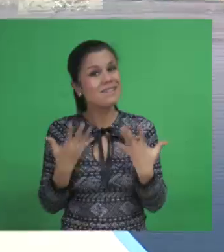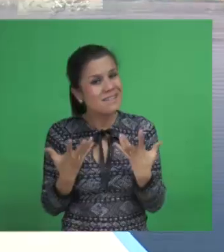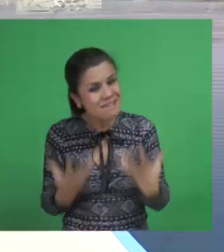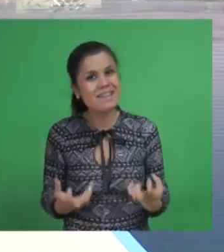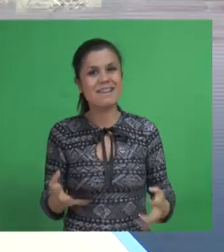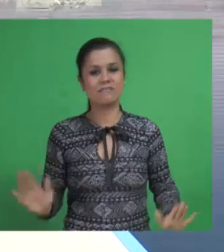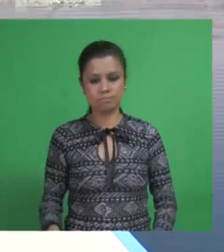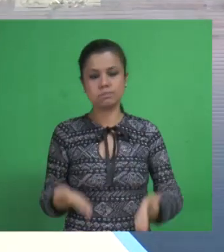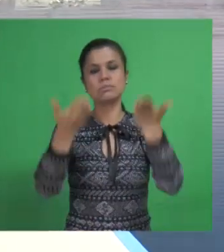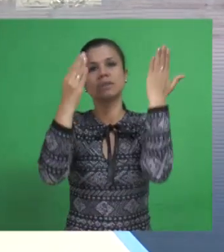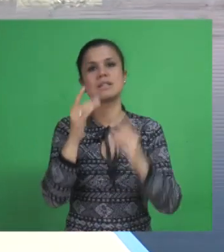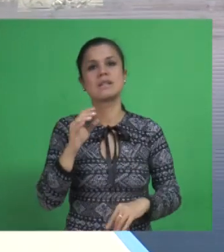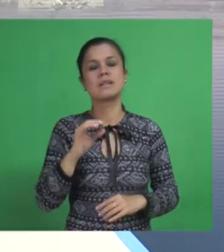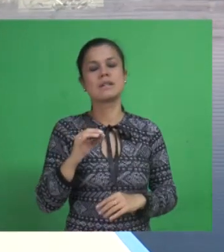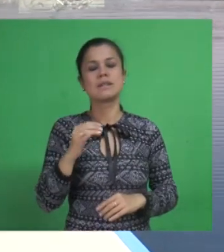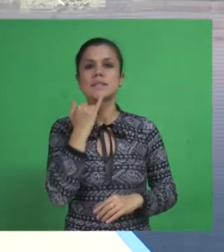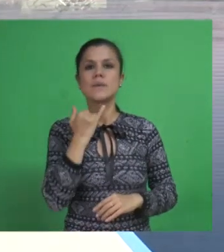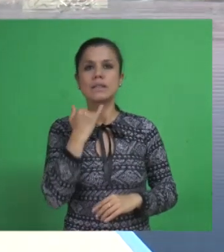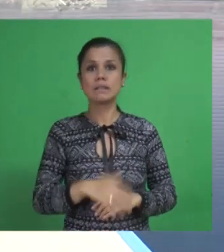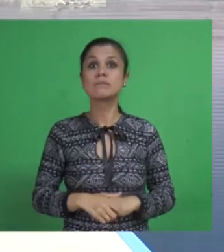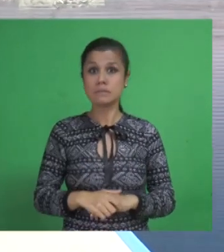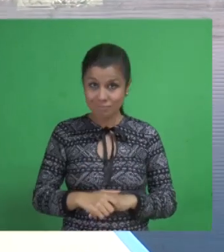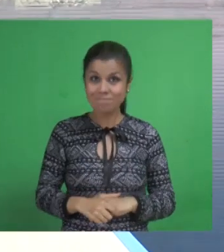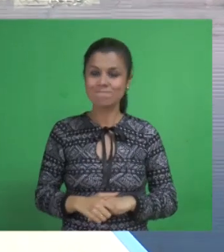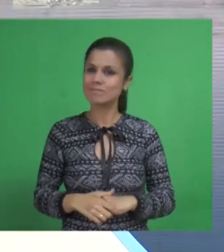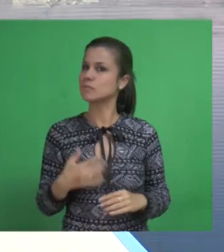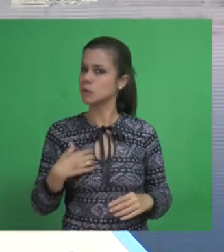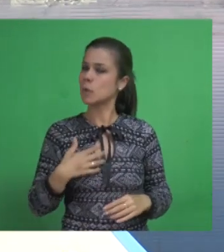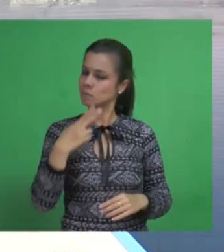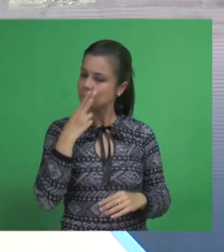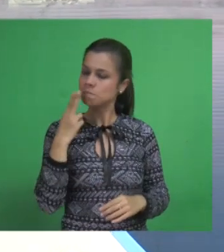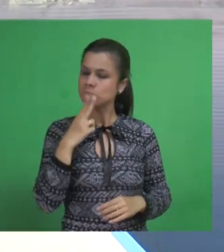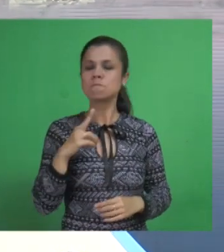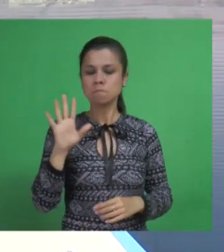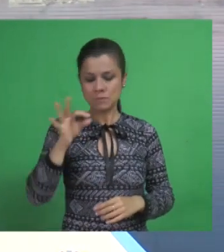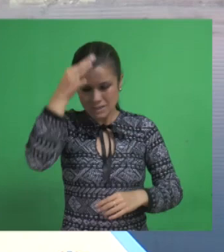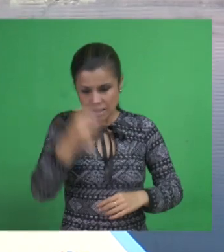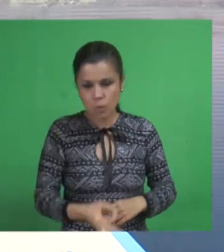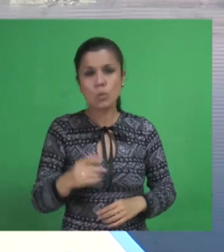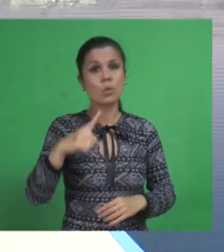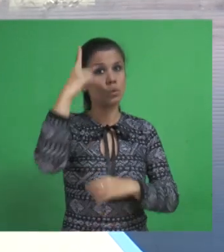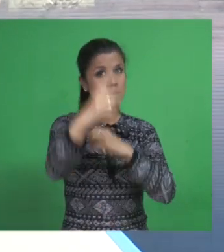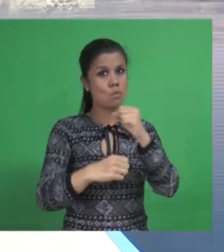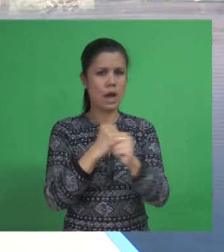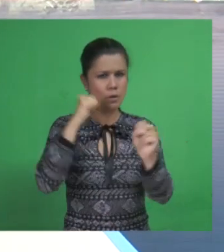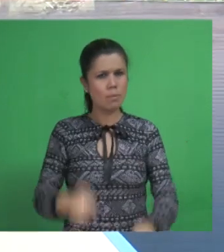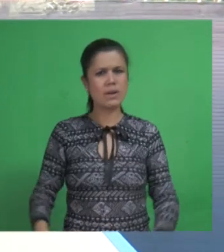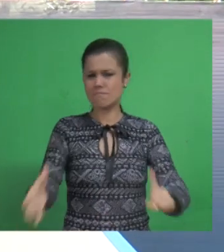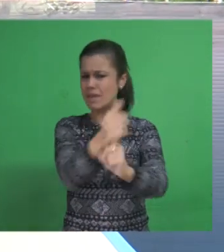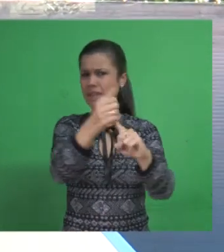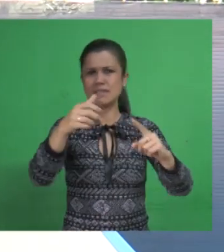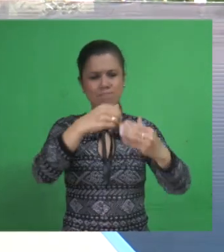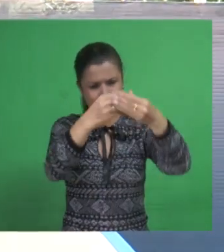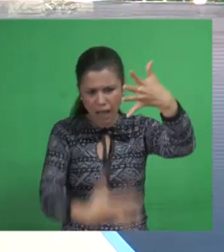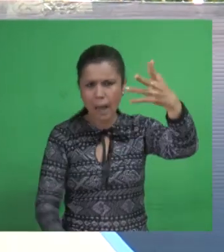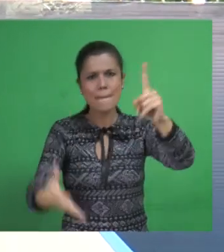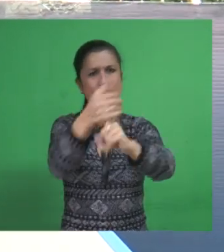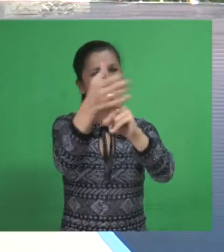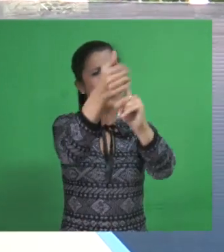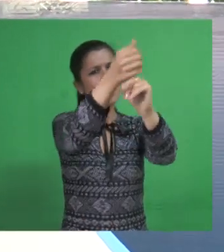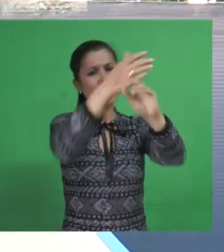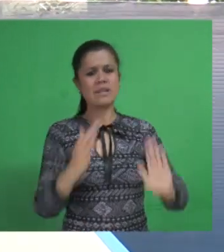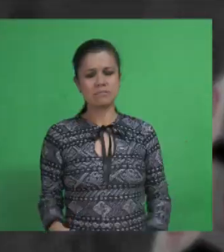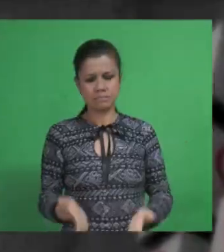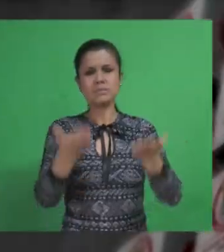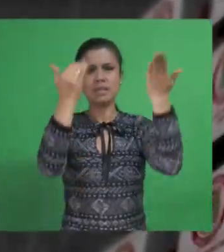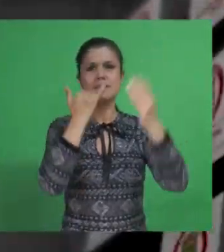van muy bien. Pero estamos muy seguros que el año que viene también podremos consolidar muchas metas más, muchos recursos más para beneficio